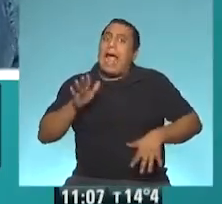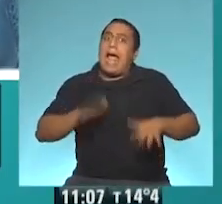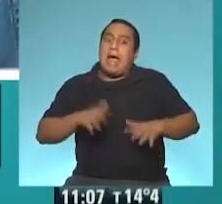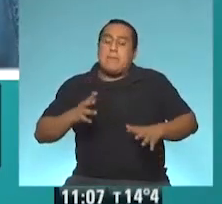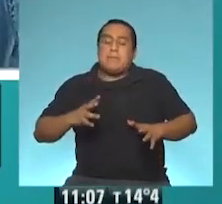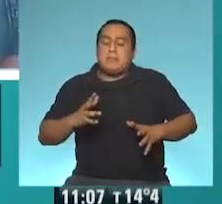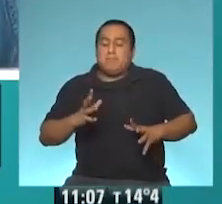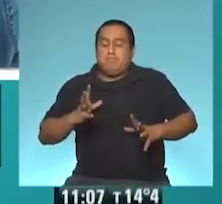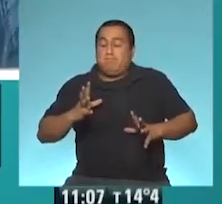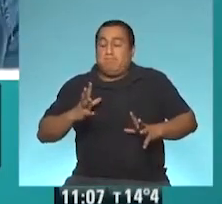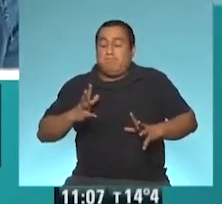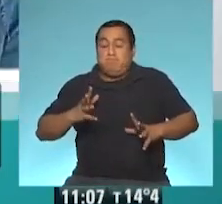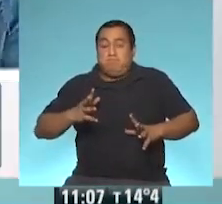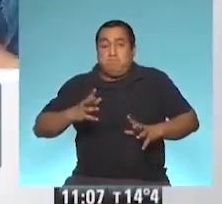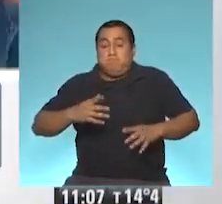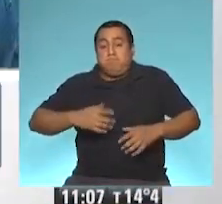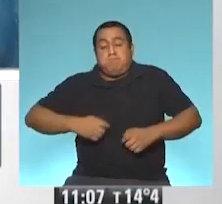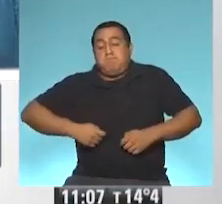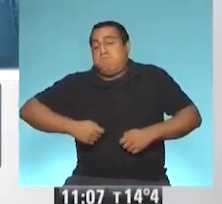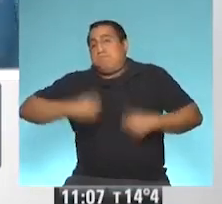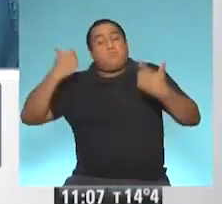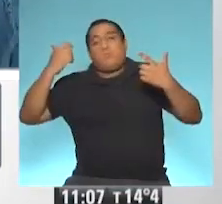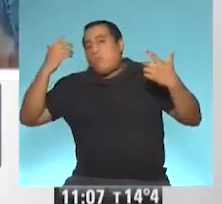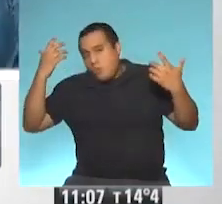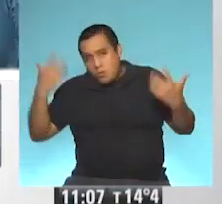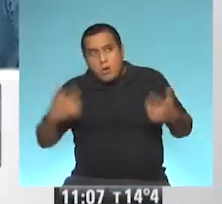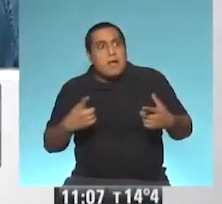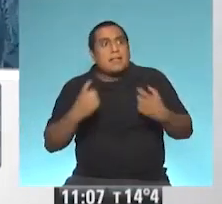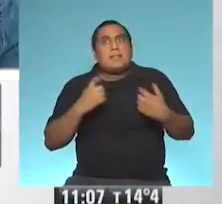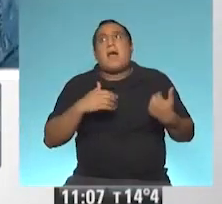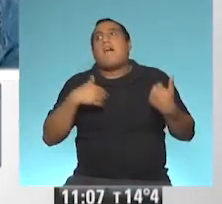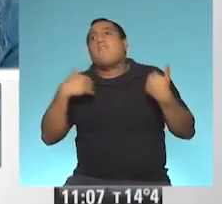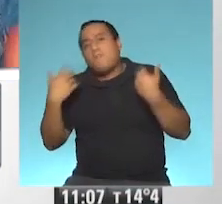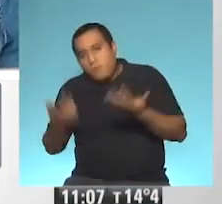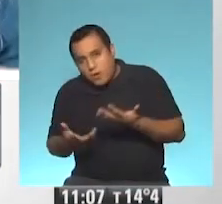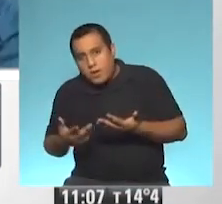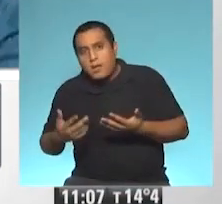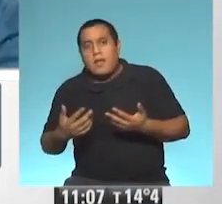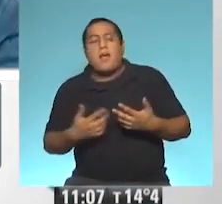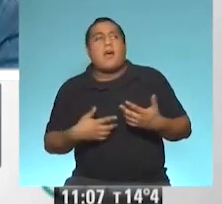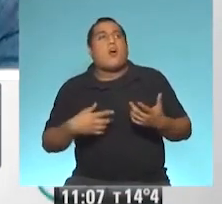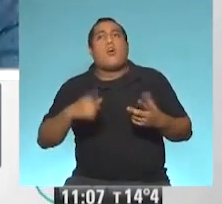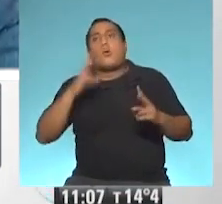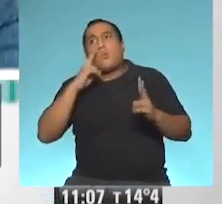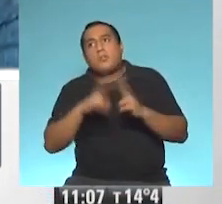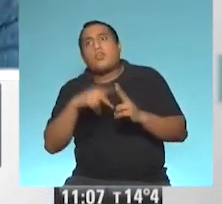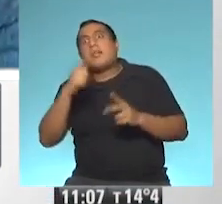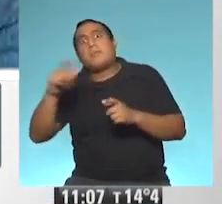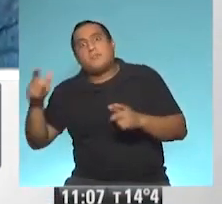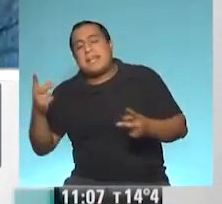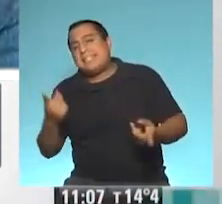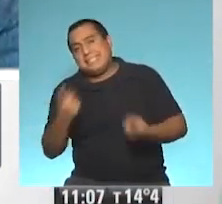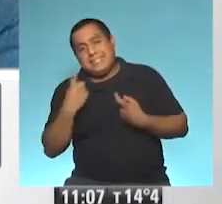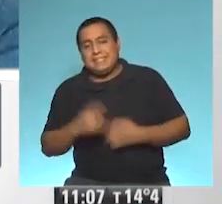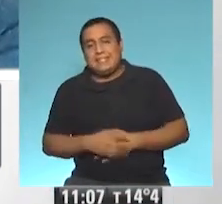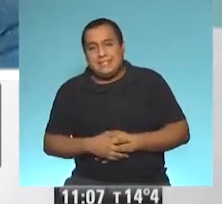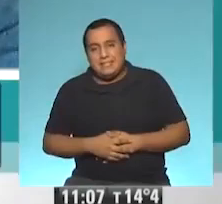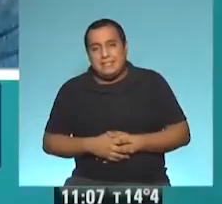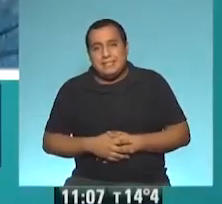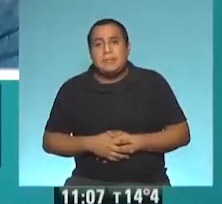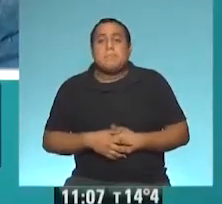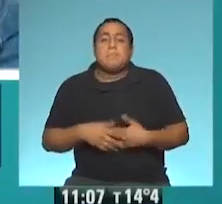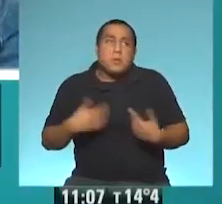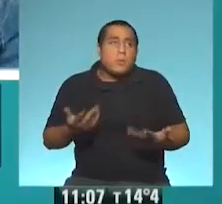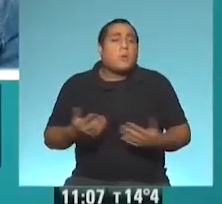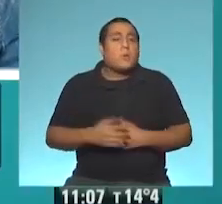se satura y necesita realmente ese respiro que da salir el contacto con la naturaleza. Y el encontrarse con otros, ¿no? Creo que en ese sentido